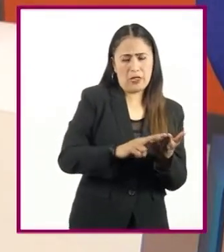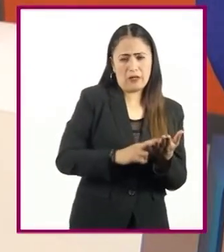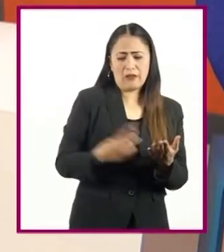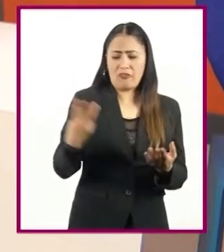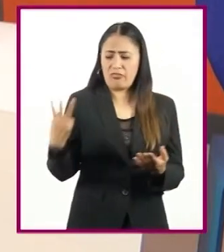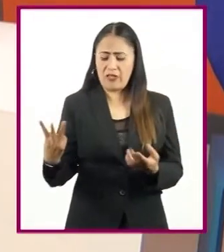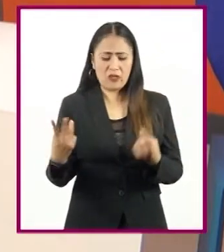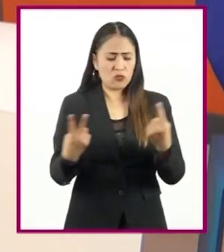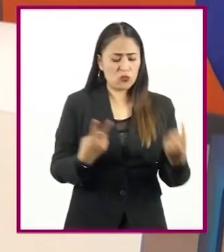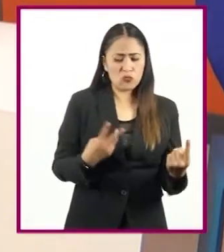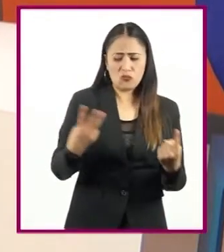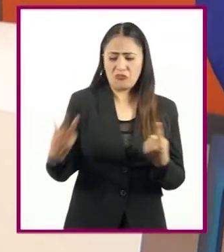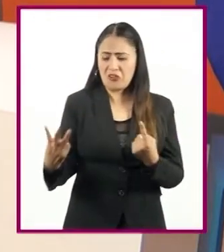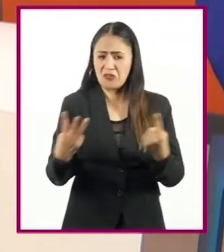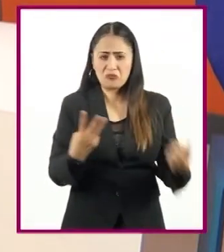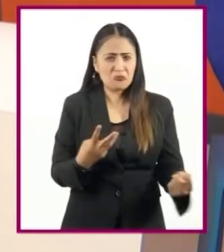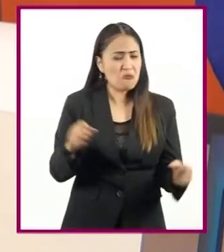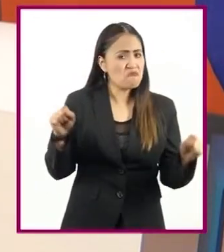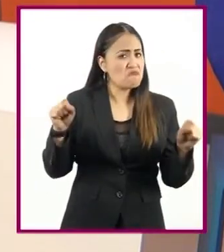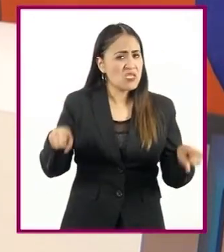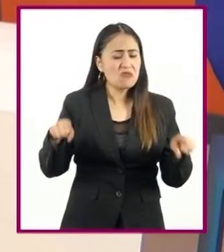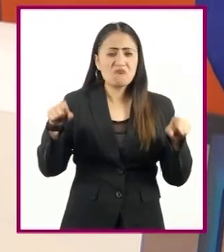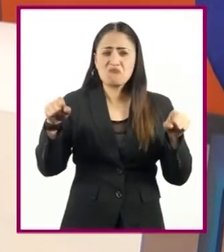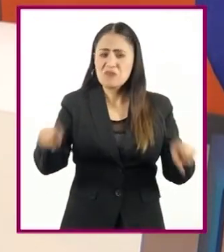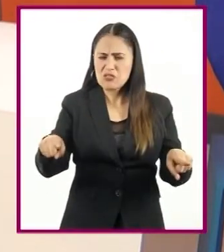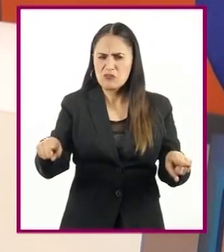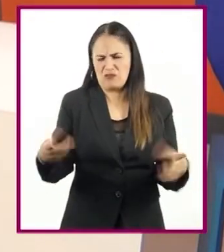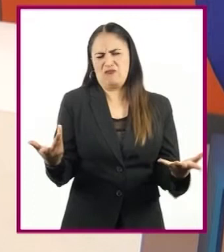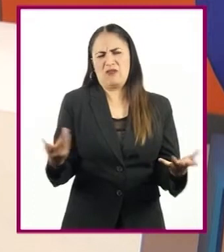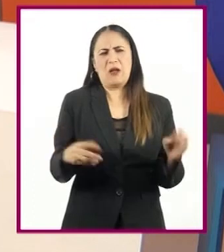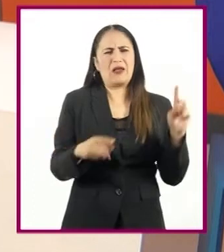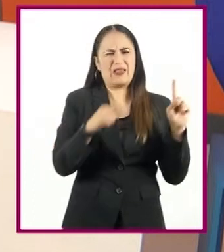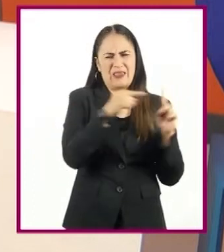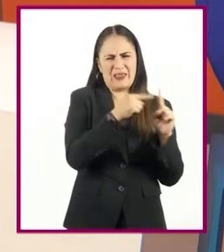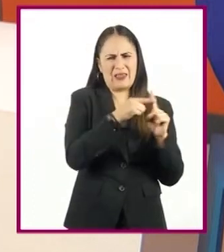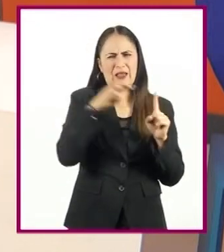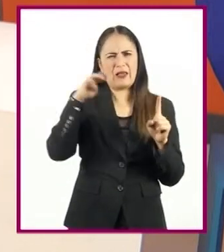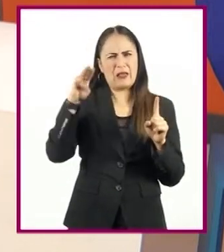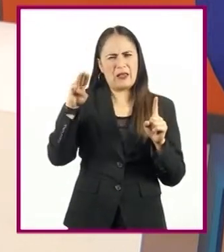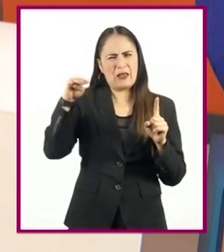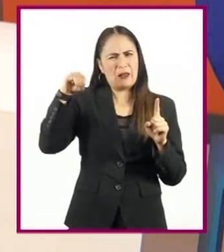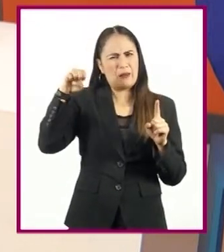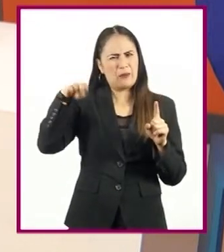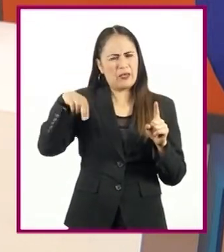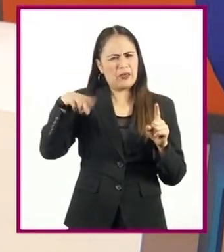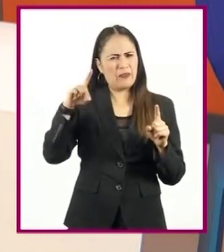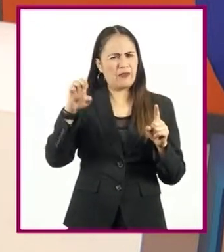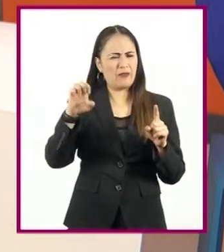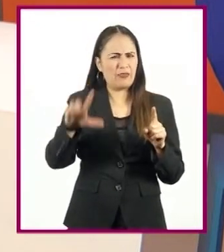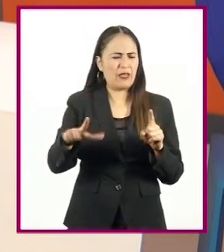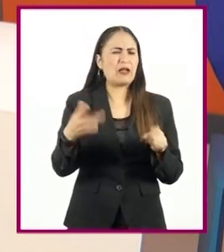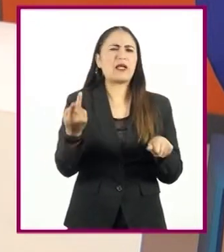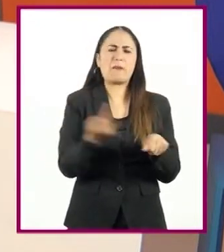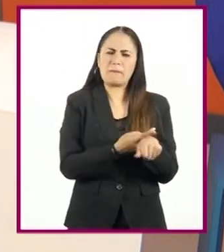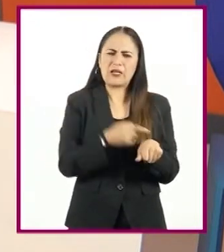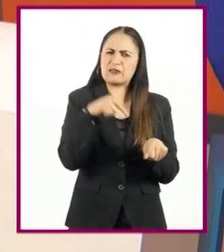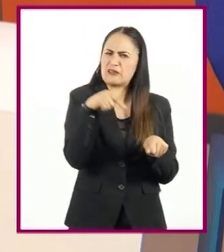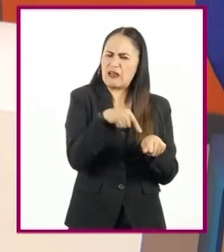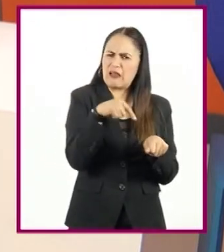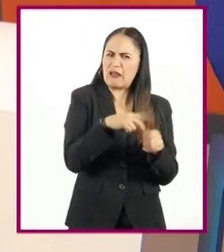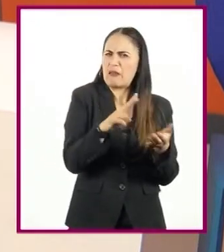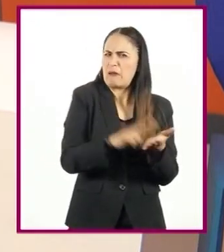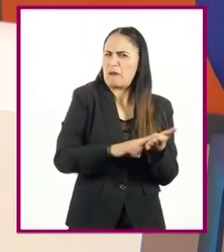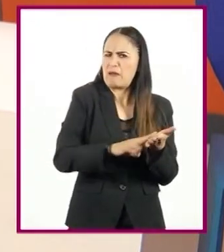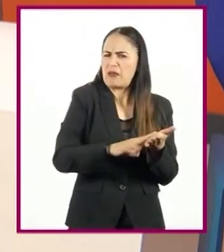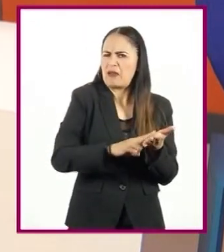todos los experimentos que repitió. Mendel se preguntó entonces, ¿qué es lo que pasaba con estos chícharos verdes que eran de la segunda generación?